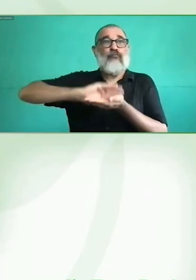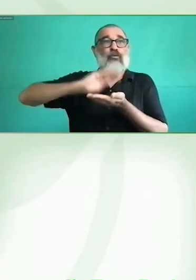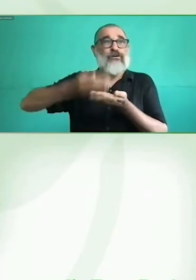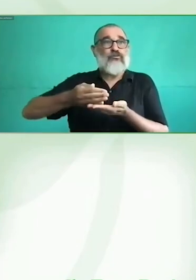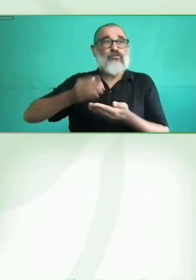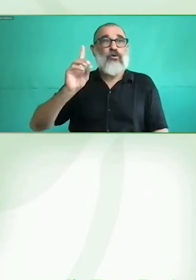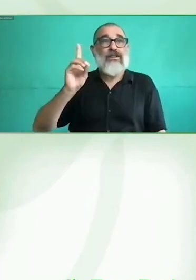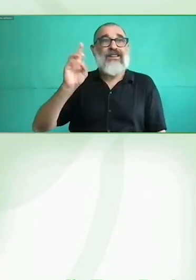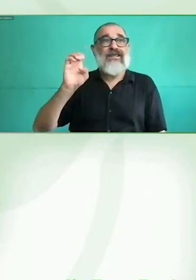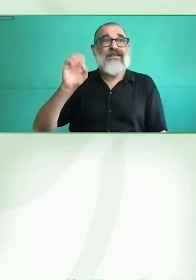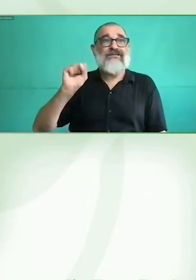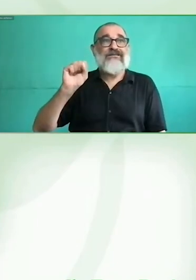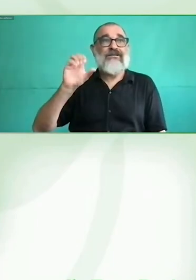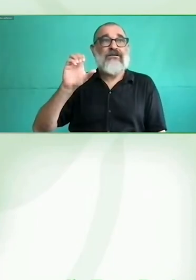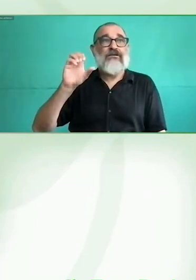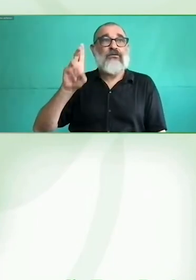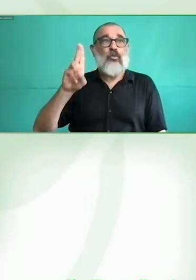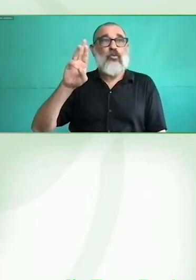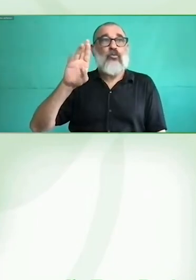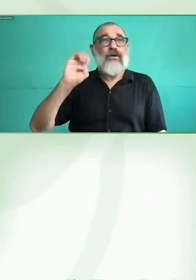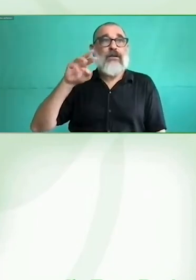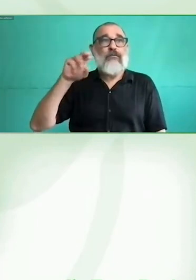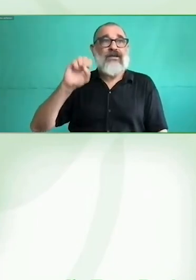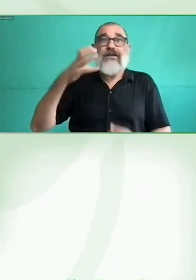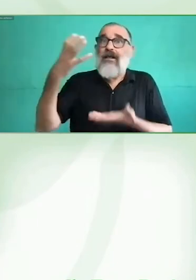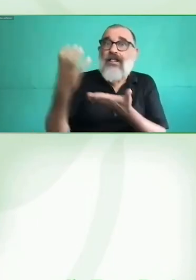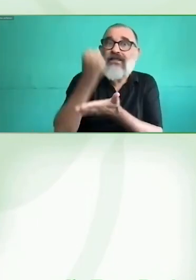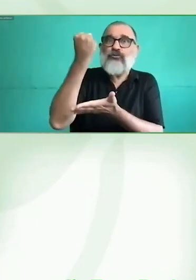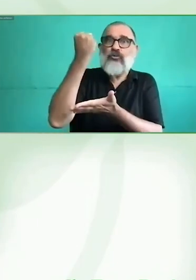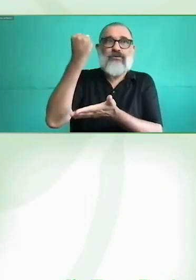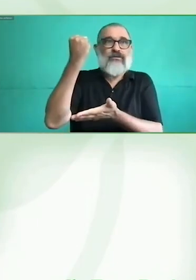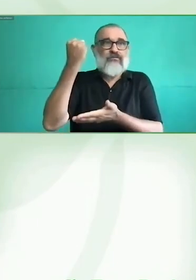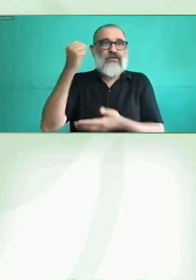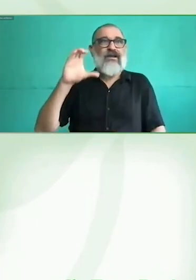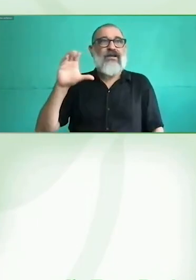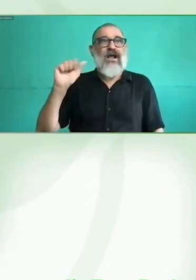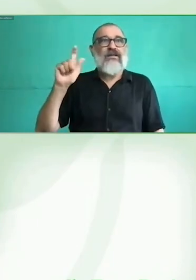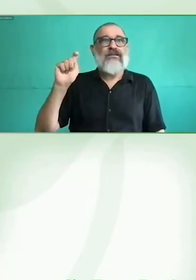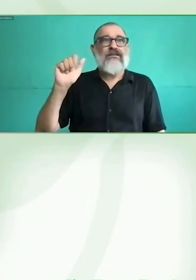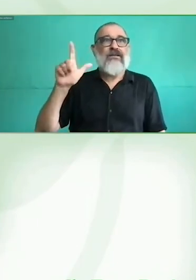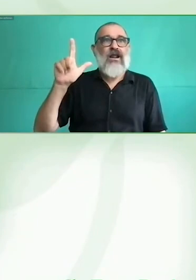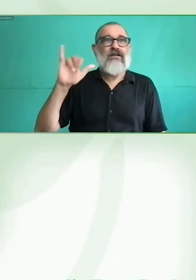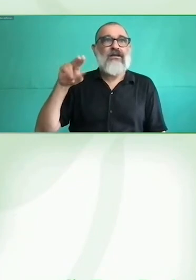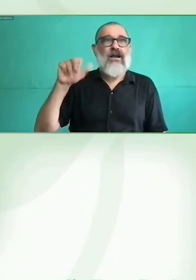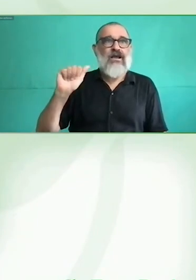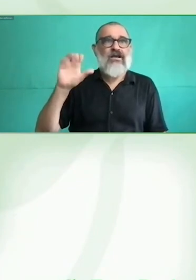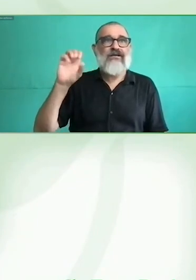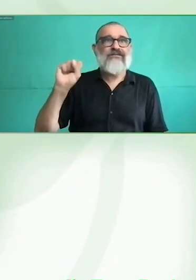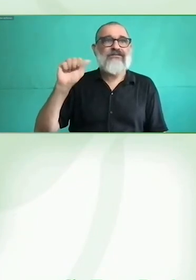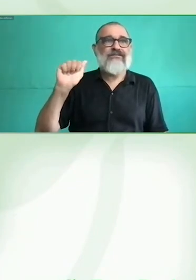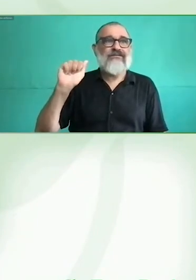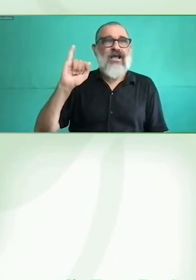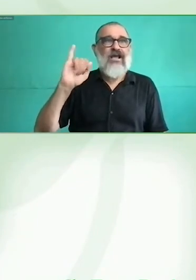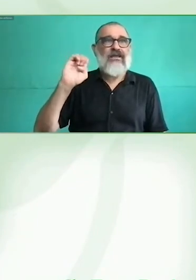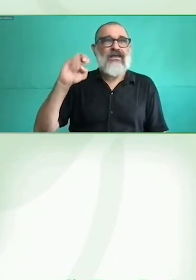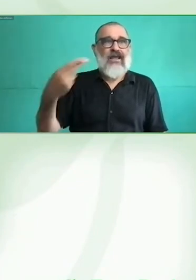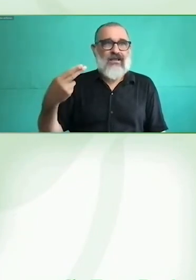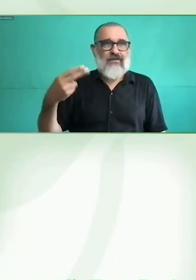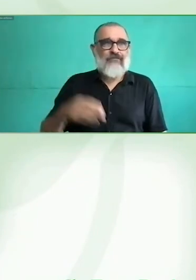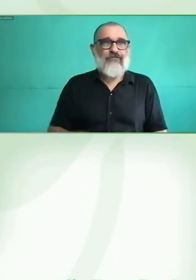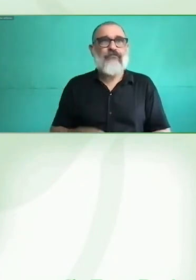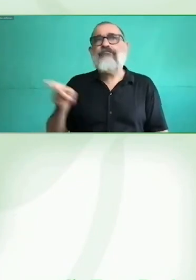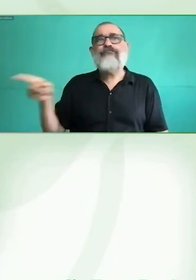presente en esta inauguración. Catalina es una incansable referente en el ámbito